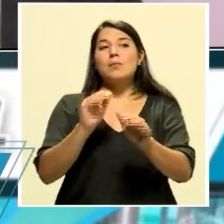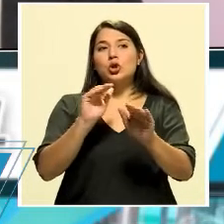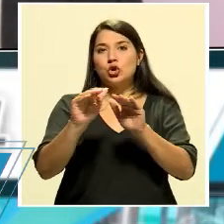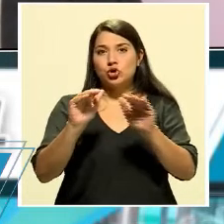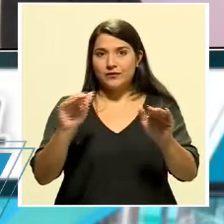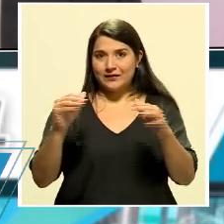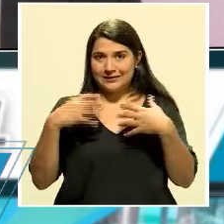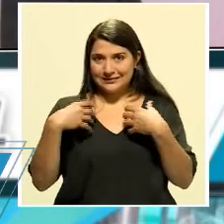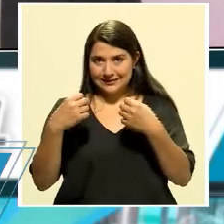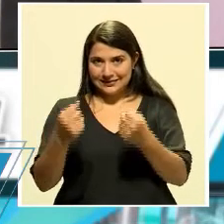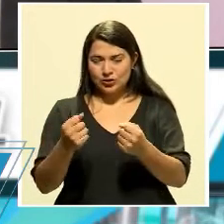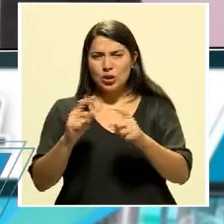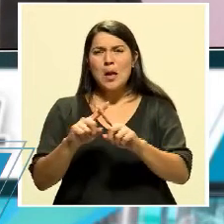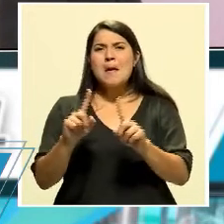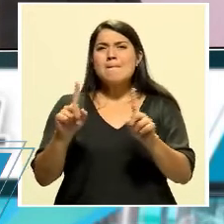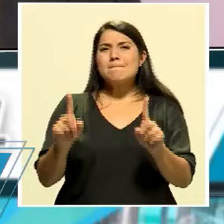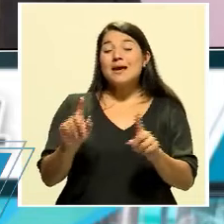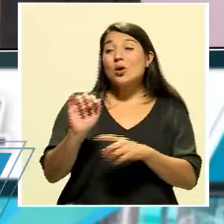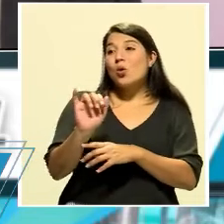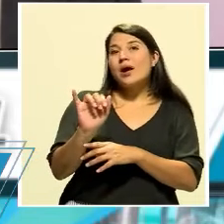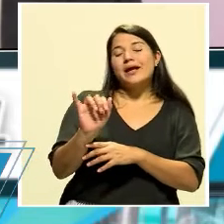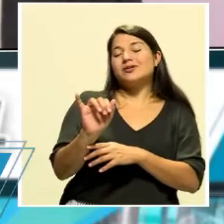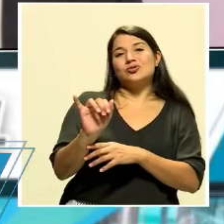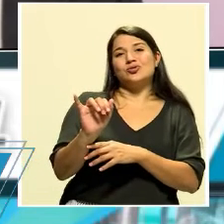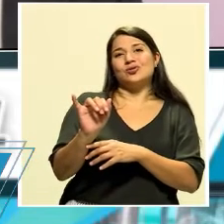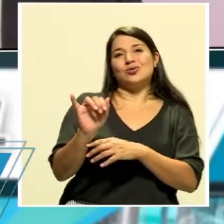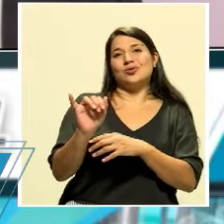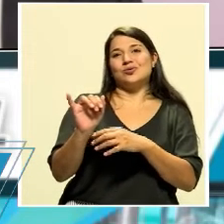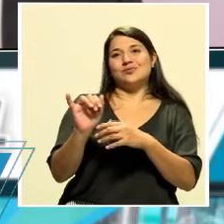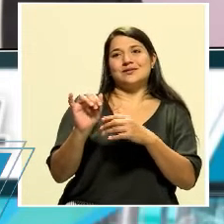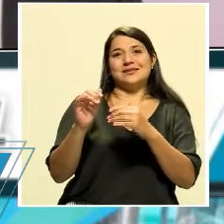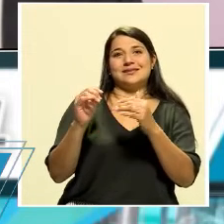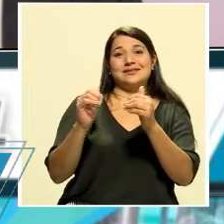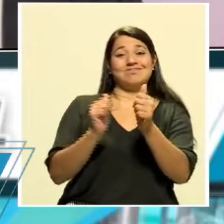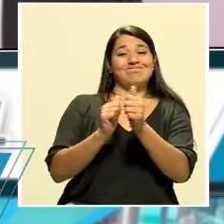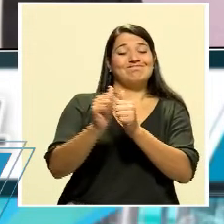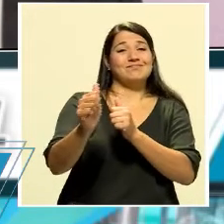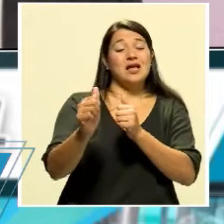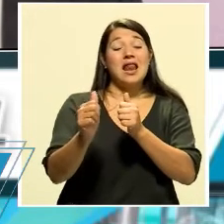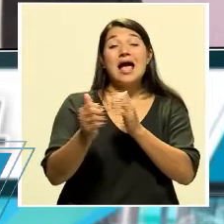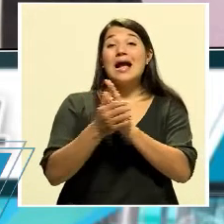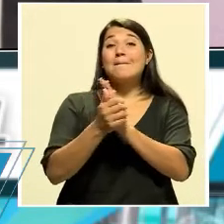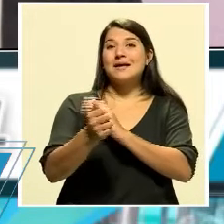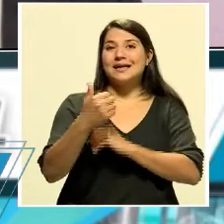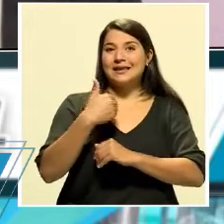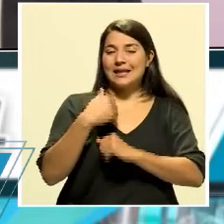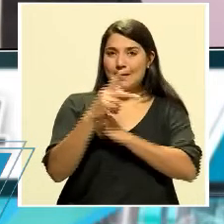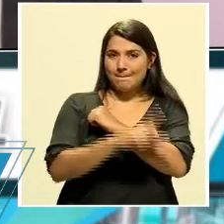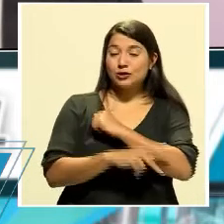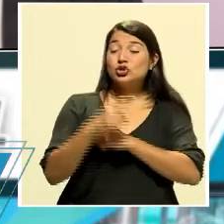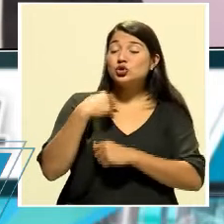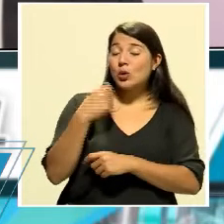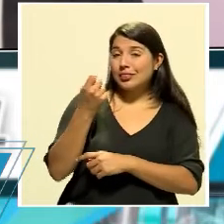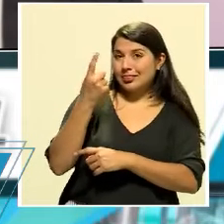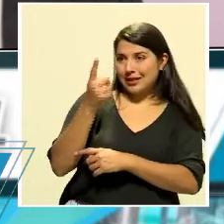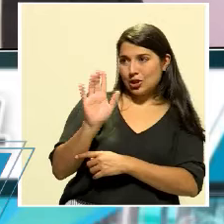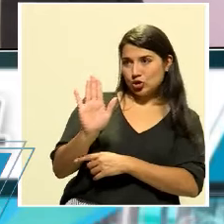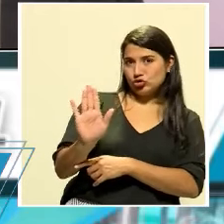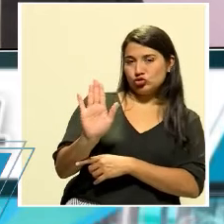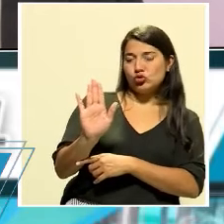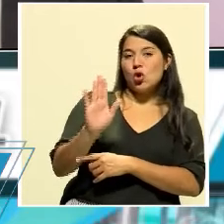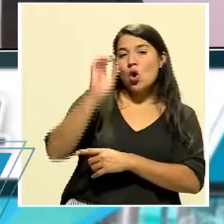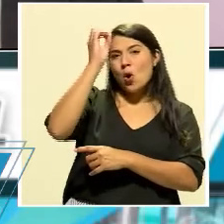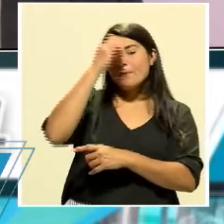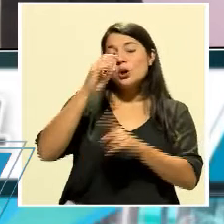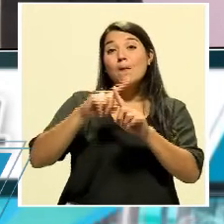pero esto es algo, como le digo, que sobredimensiona las capacidades de cualquier país, yo entiendo lo que usted dice, la prioridad, pero hay que tener